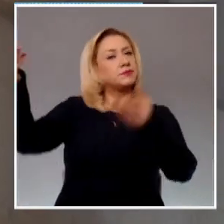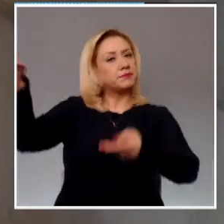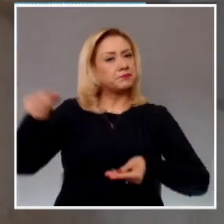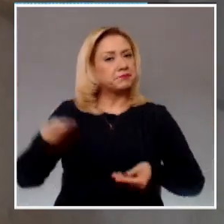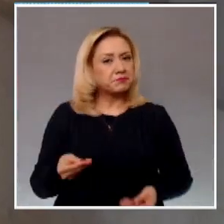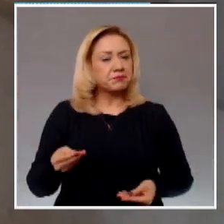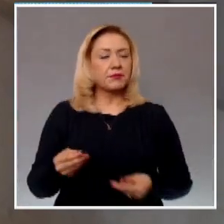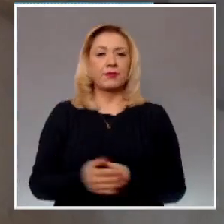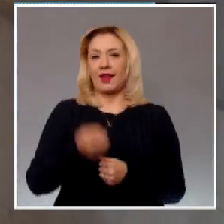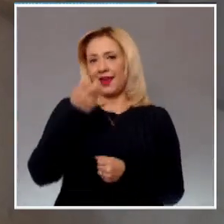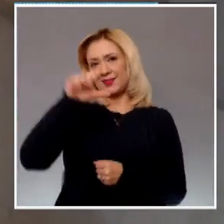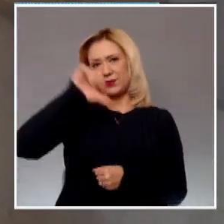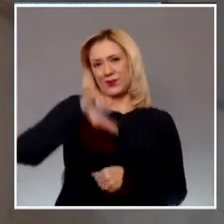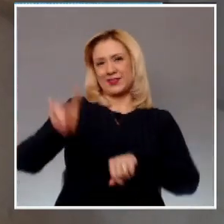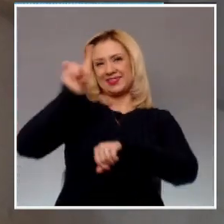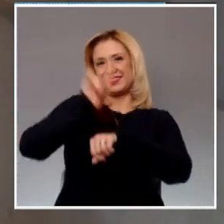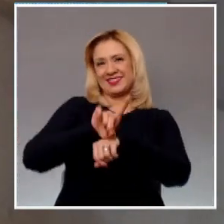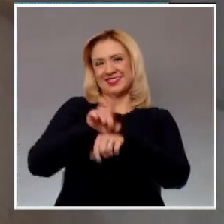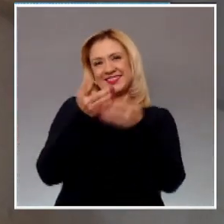solemne.